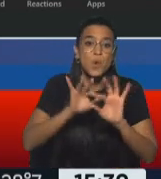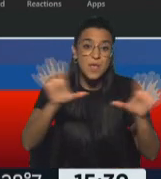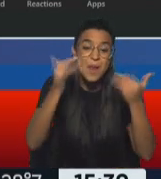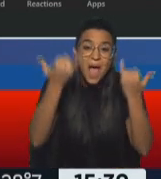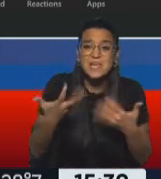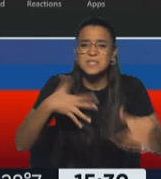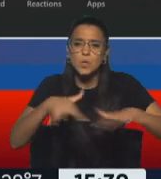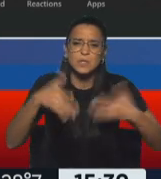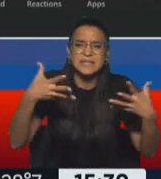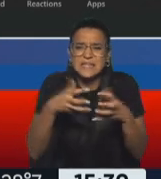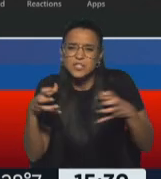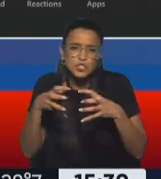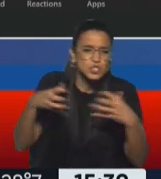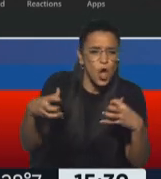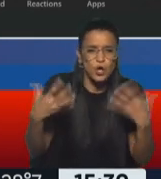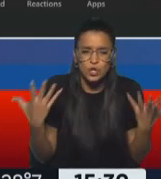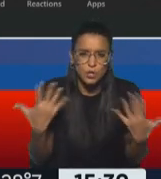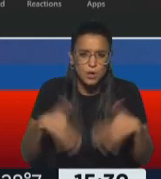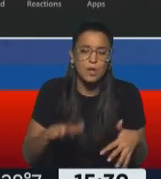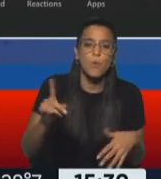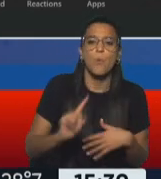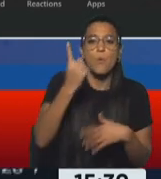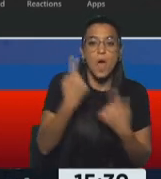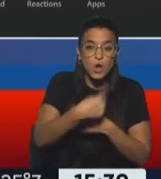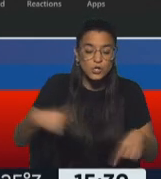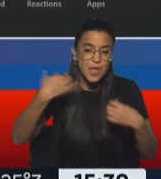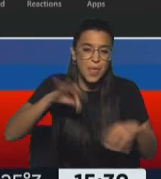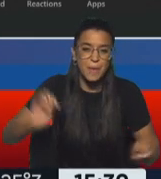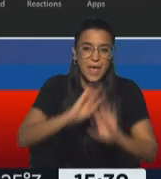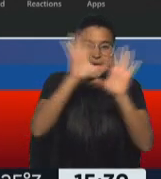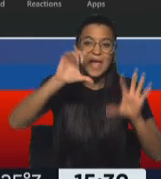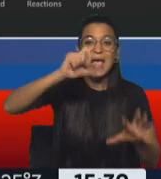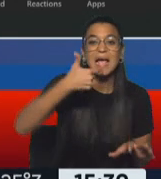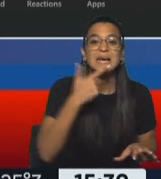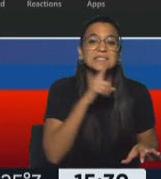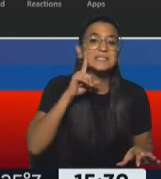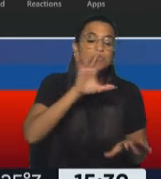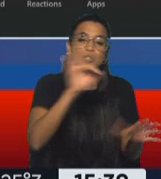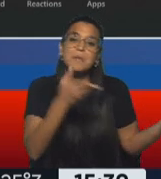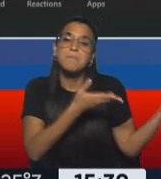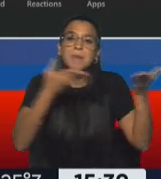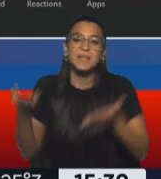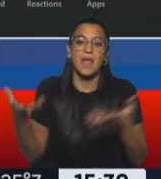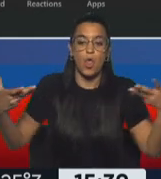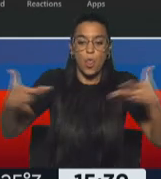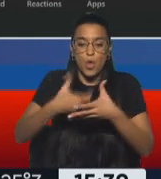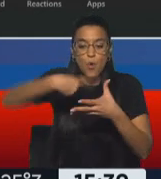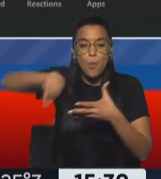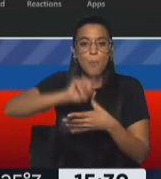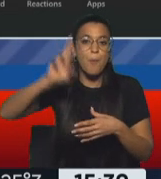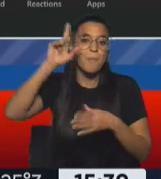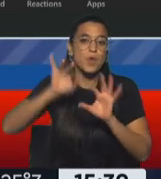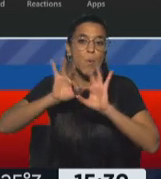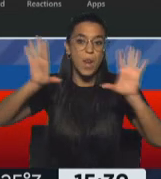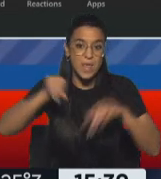situaciones de mucha tensión. Nosotros, o sea, una cosa que tiene que quedar claro es que Pedro Castillo es un invitado de Perú Libre, ¿no? Él,